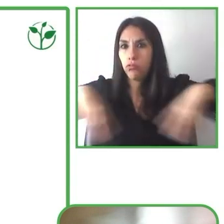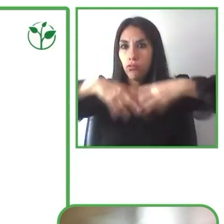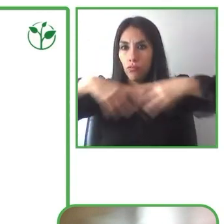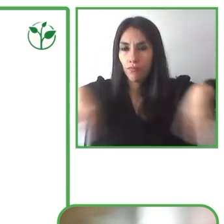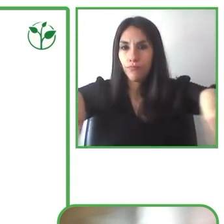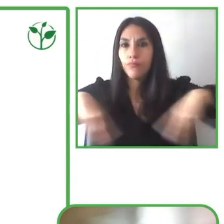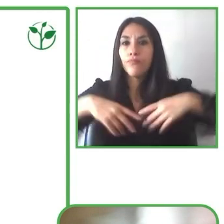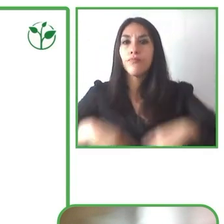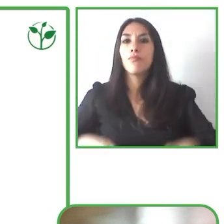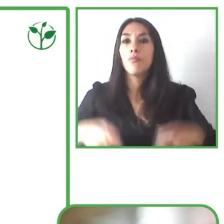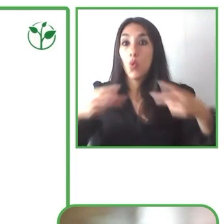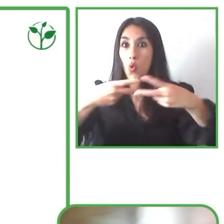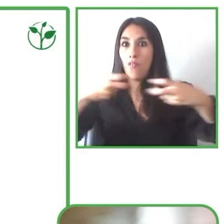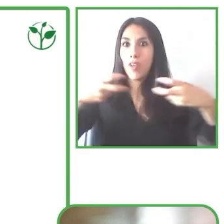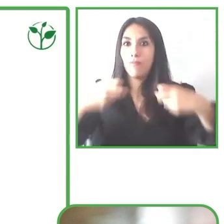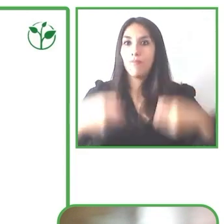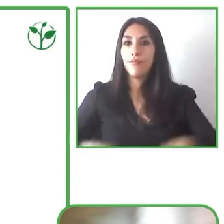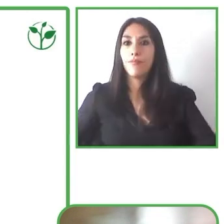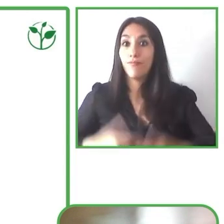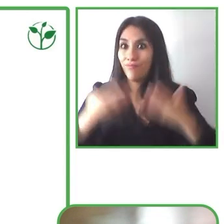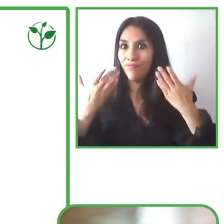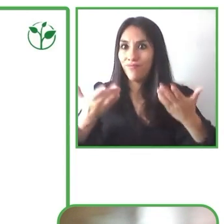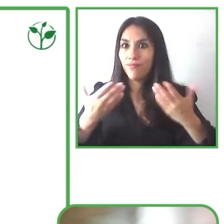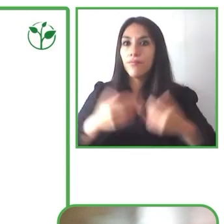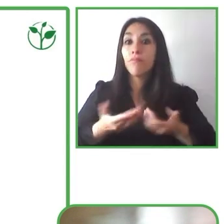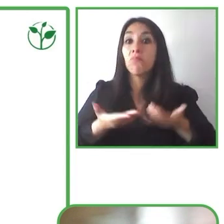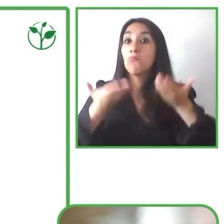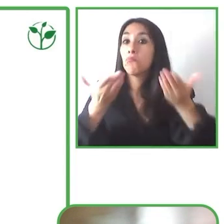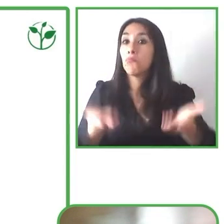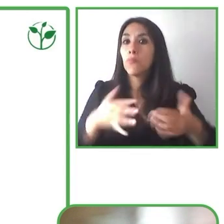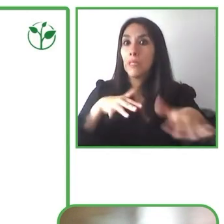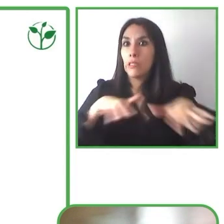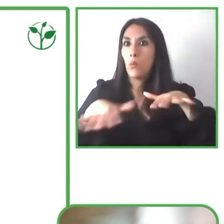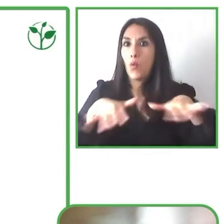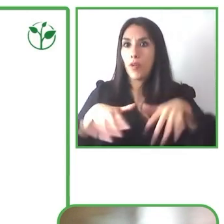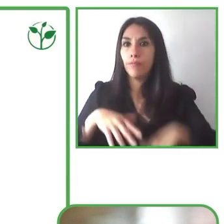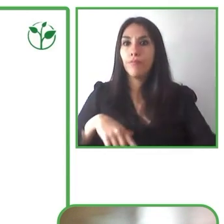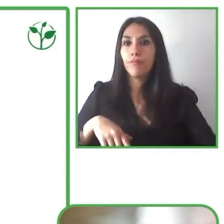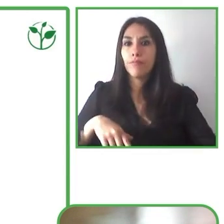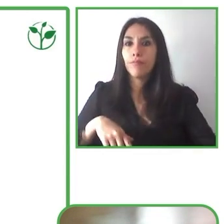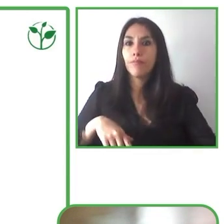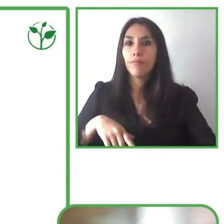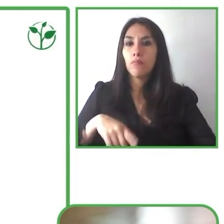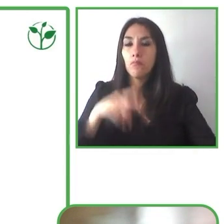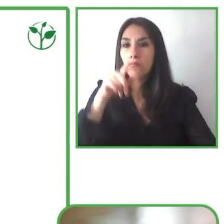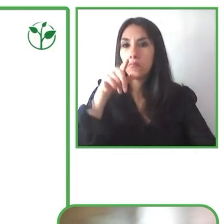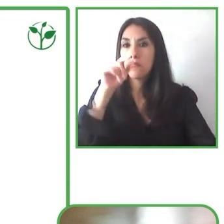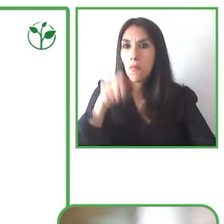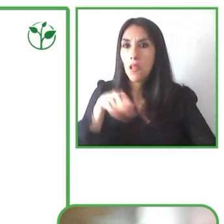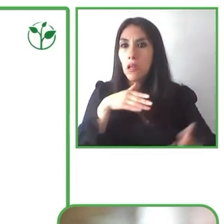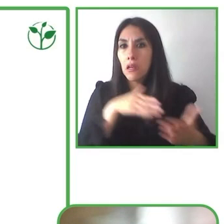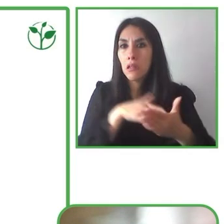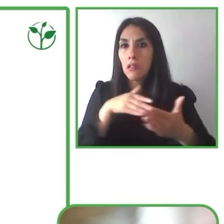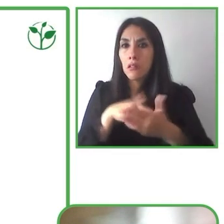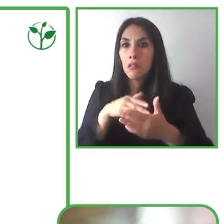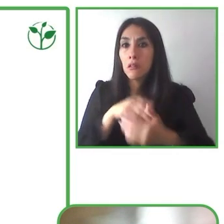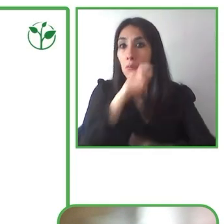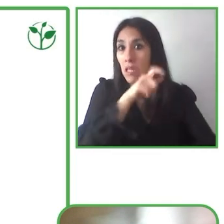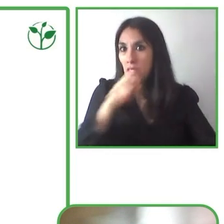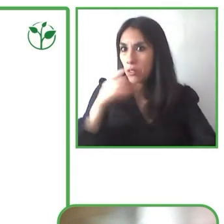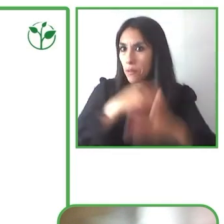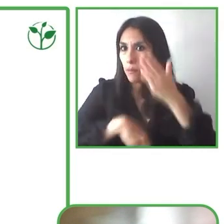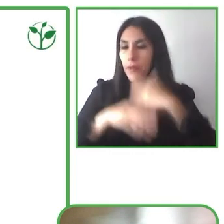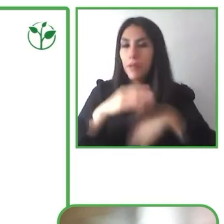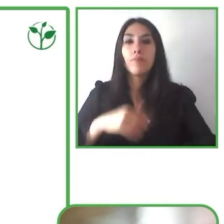actividades donde se rompen los tópicos establecidos en torno a la idea de que las personas con discapacidad no pueden desarrollar su carrera en el mundo